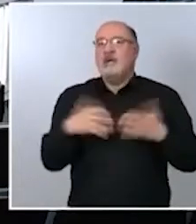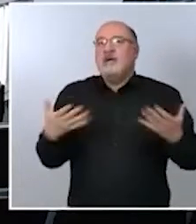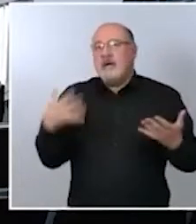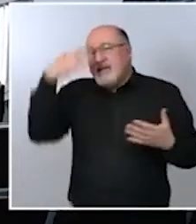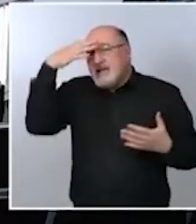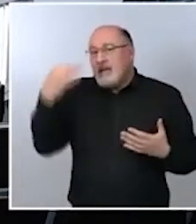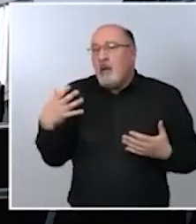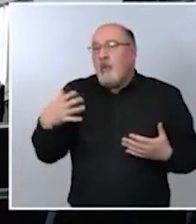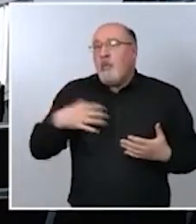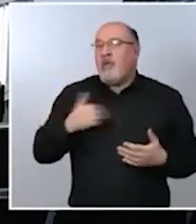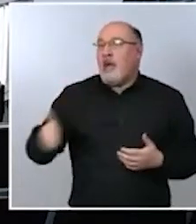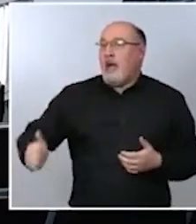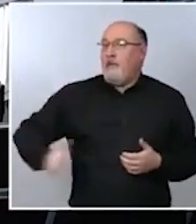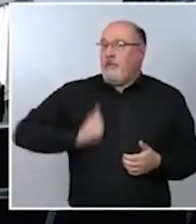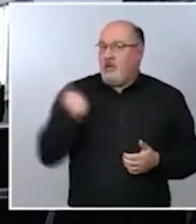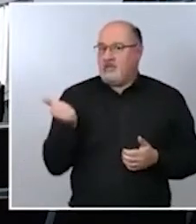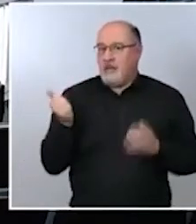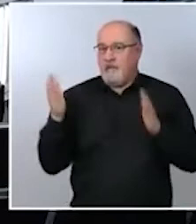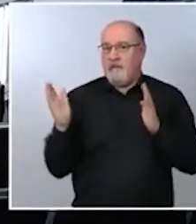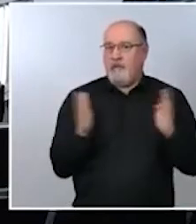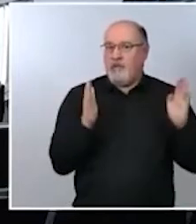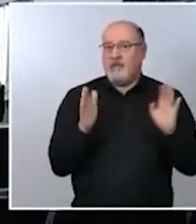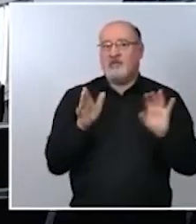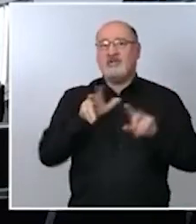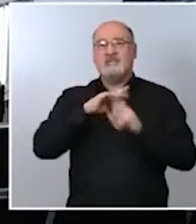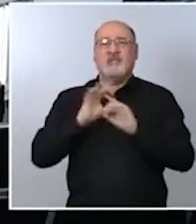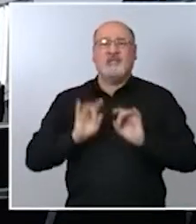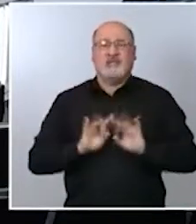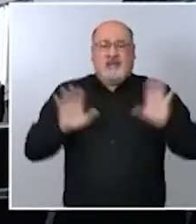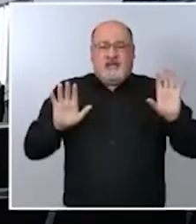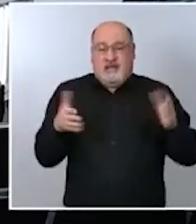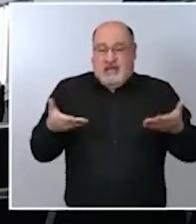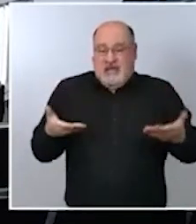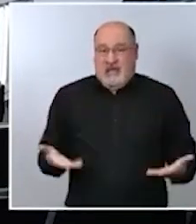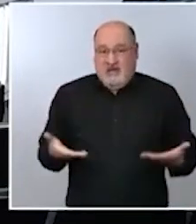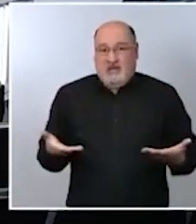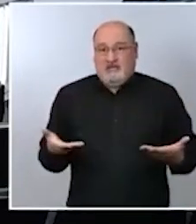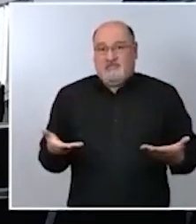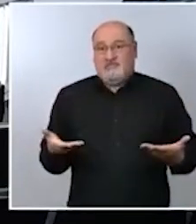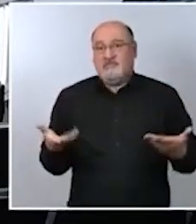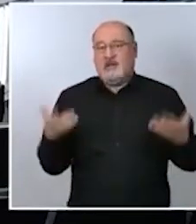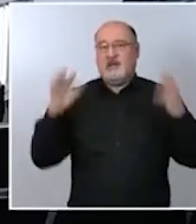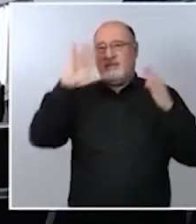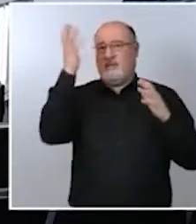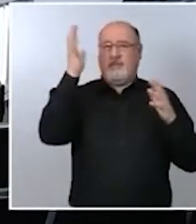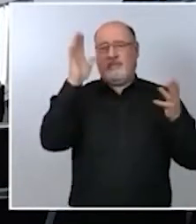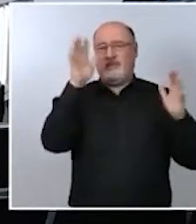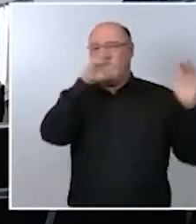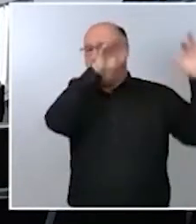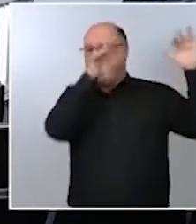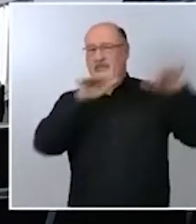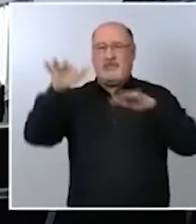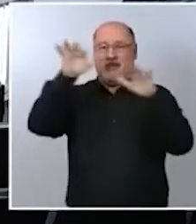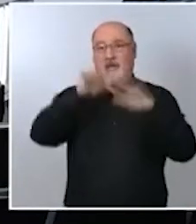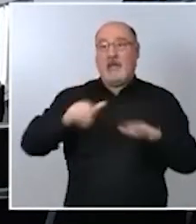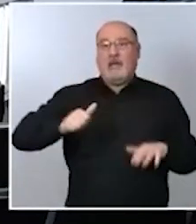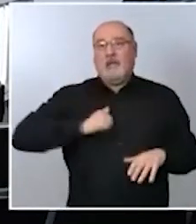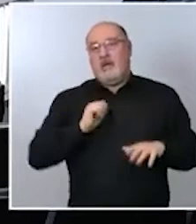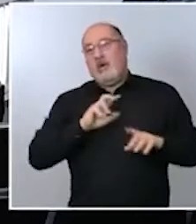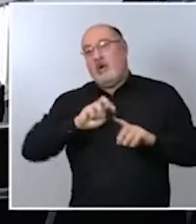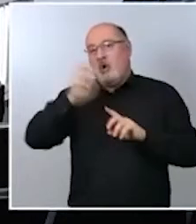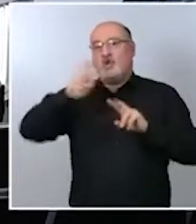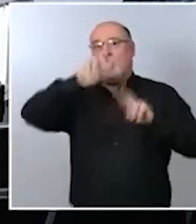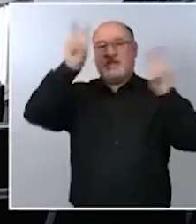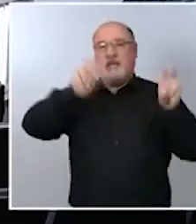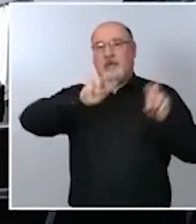aprovechando una situación como es el temporal que tenemos para abordar otros temas que ahora